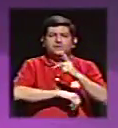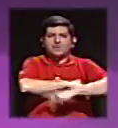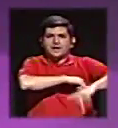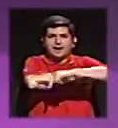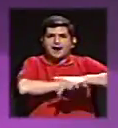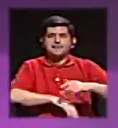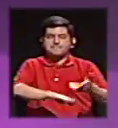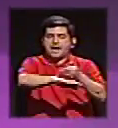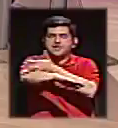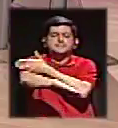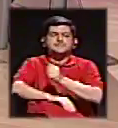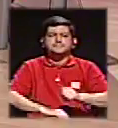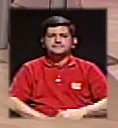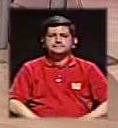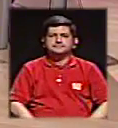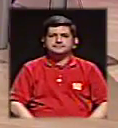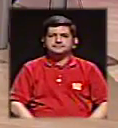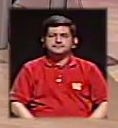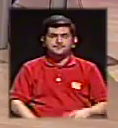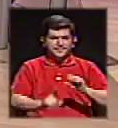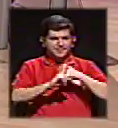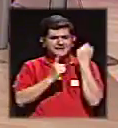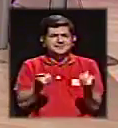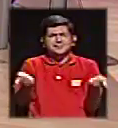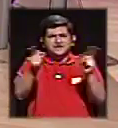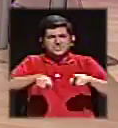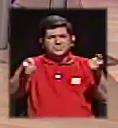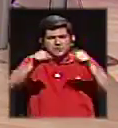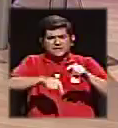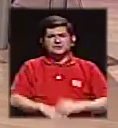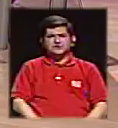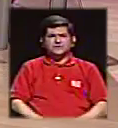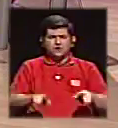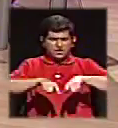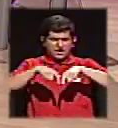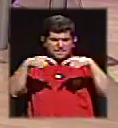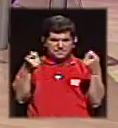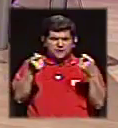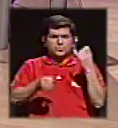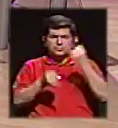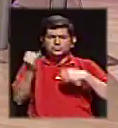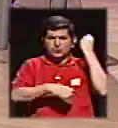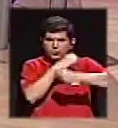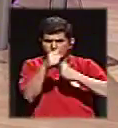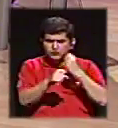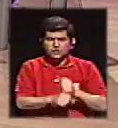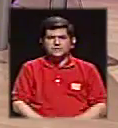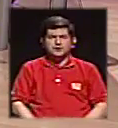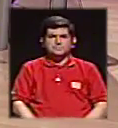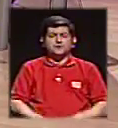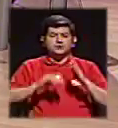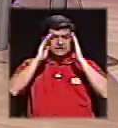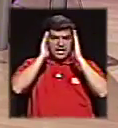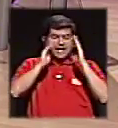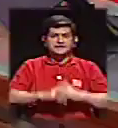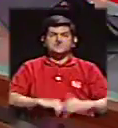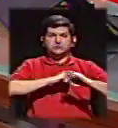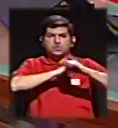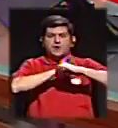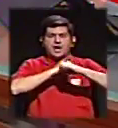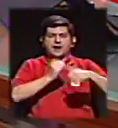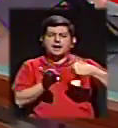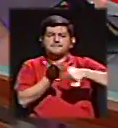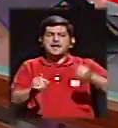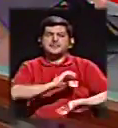avanzar. Hay una situación que se ha dado mucho en el ejercicio del periodismo en estos últimos años y es la cobertura de las campañas electorales. Ha